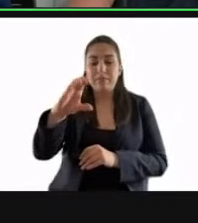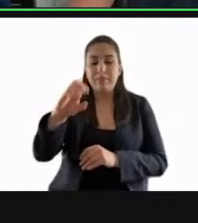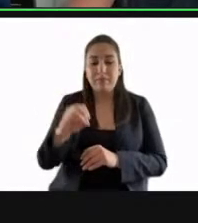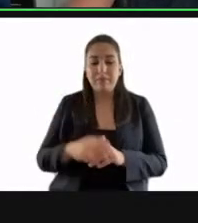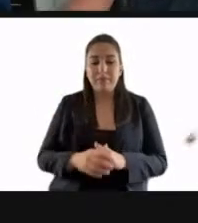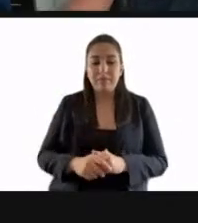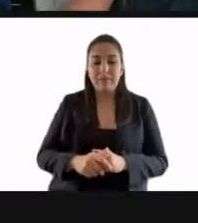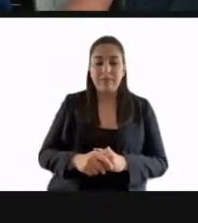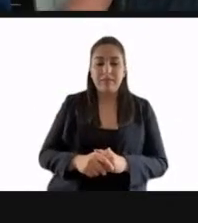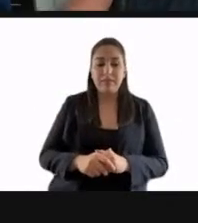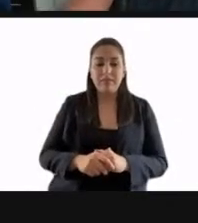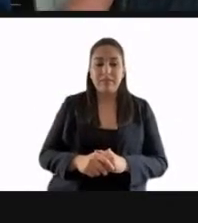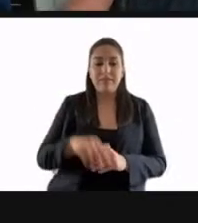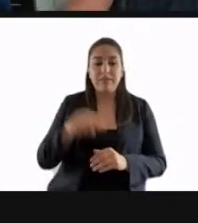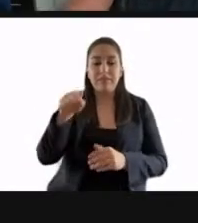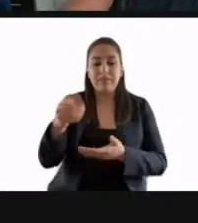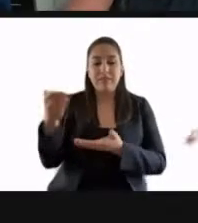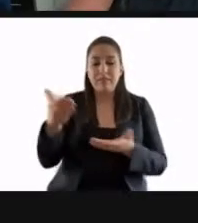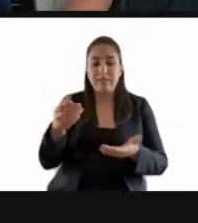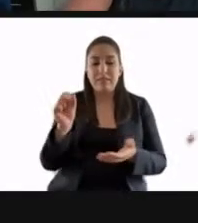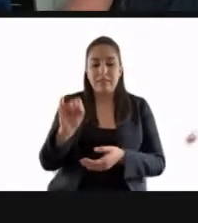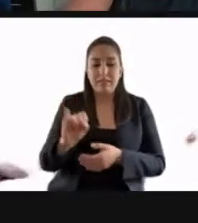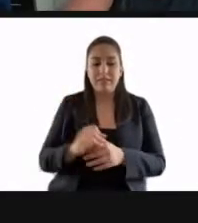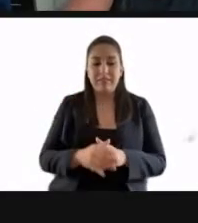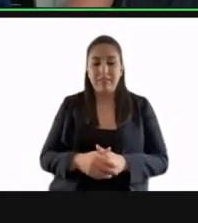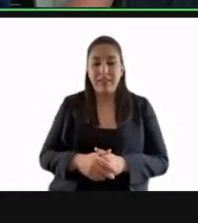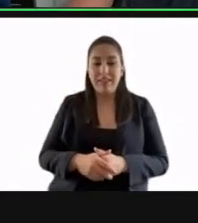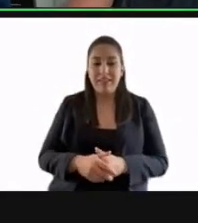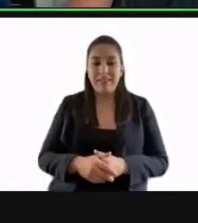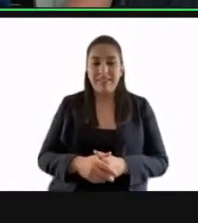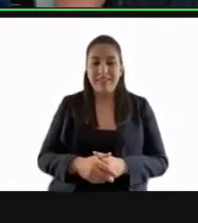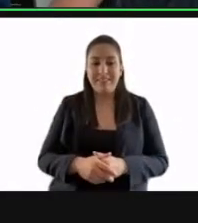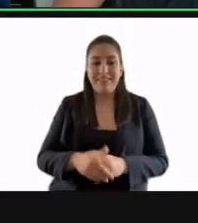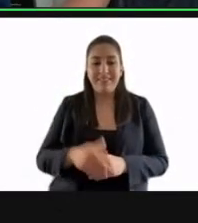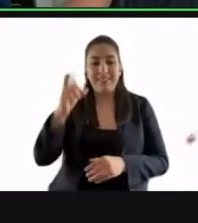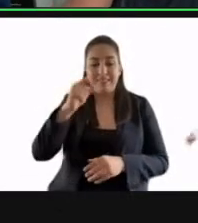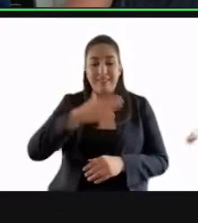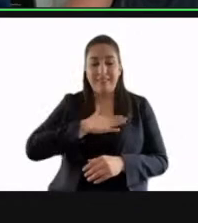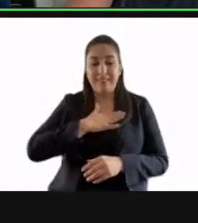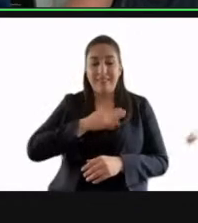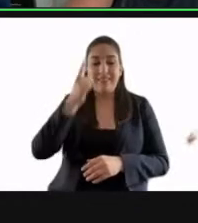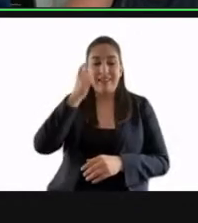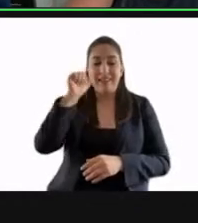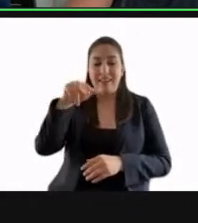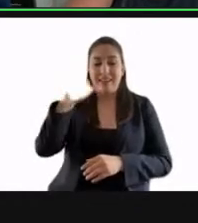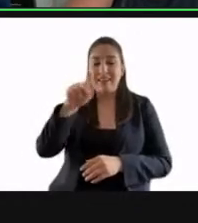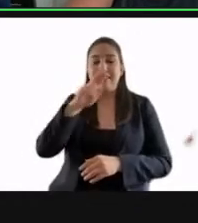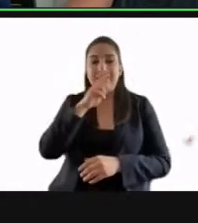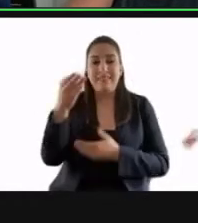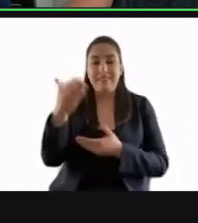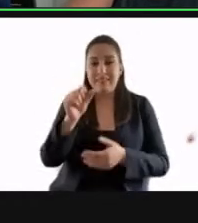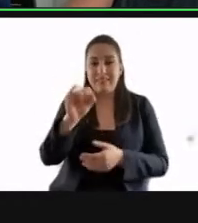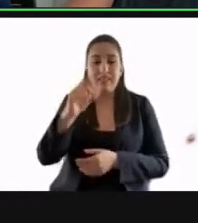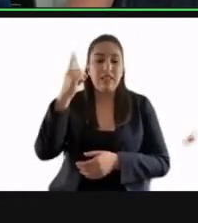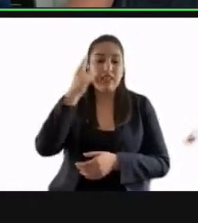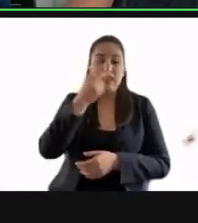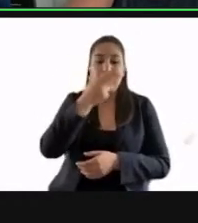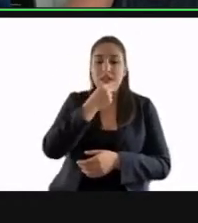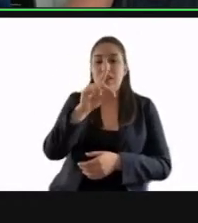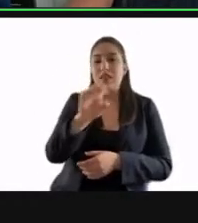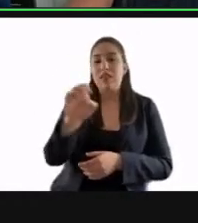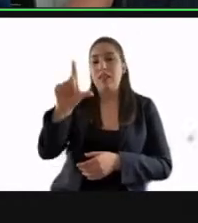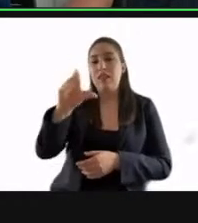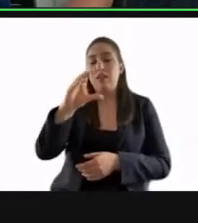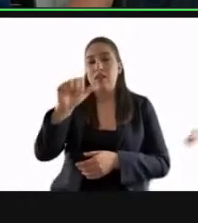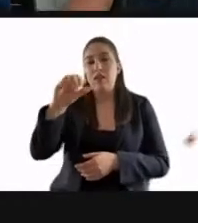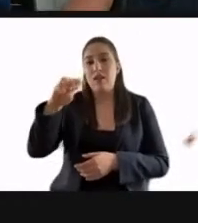Carlos Fernández presente. La de la voz, Ana Francis López Vallején Patiño presente. Diputado José de Jesús Martín del Campo Castañeda.